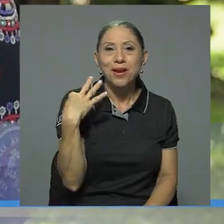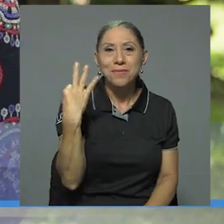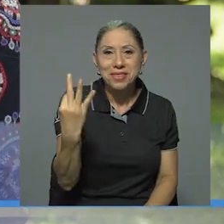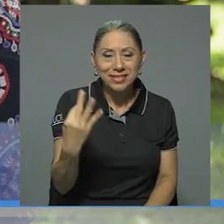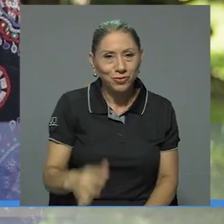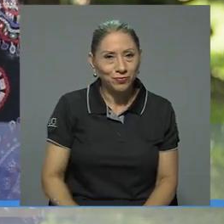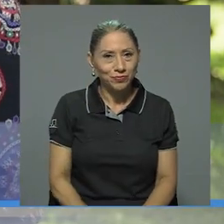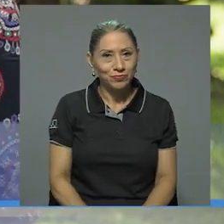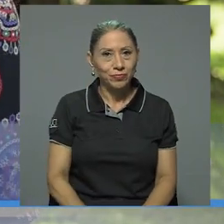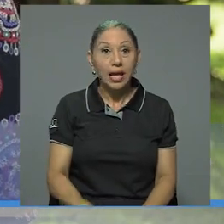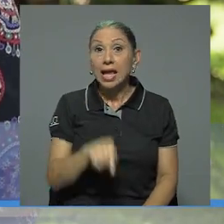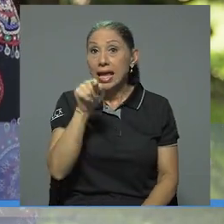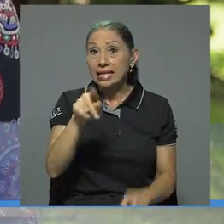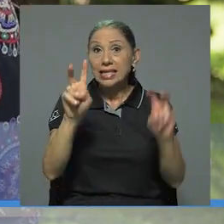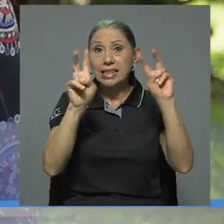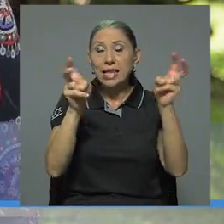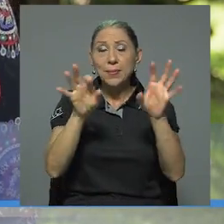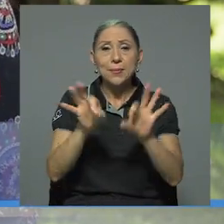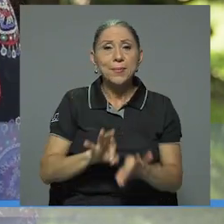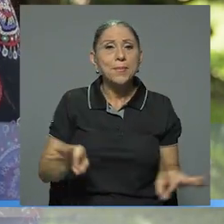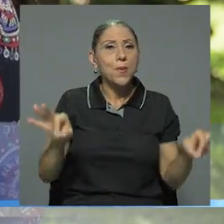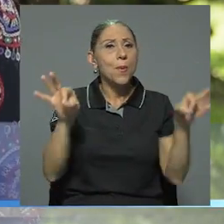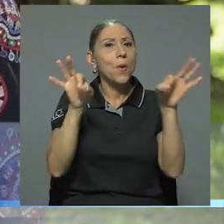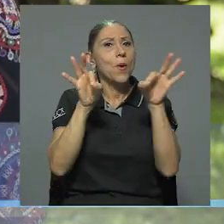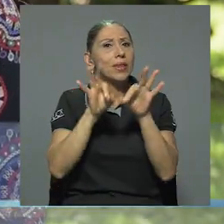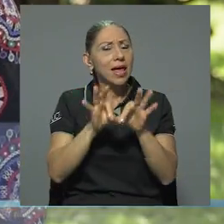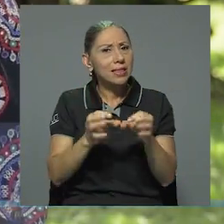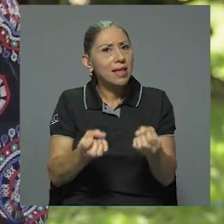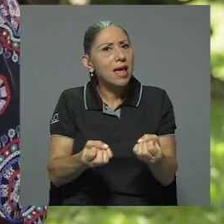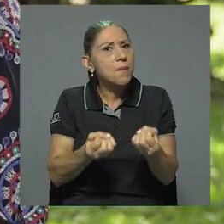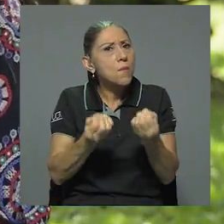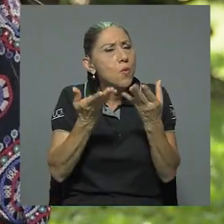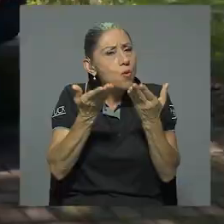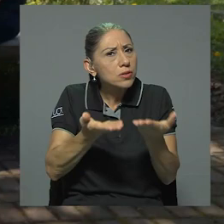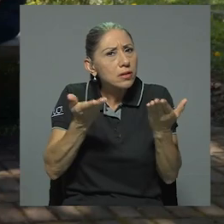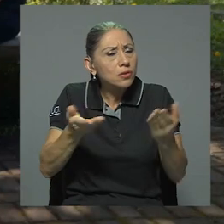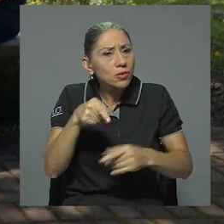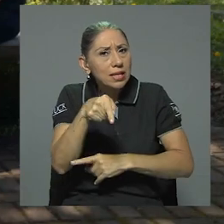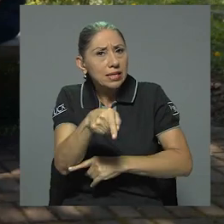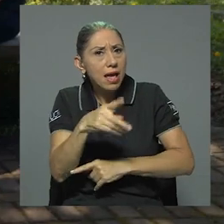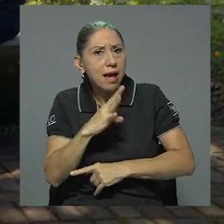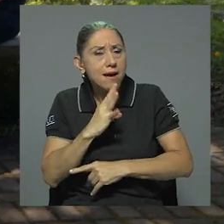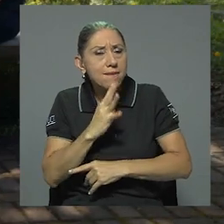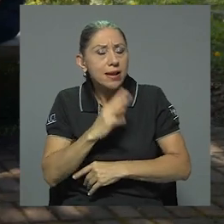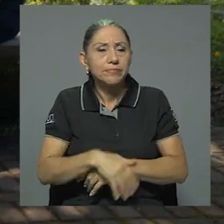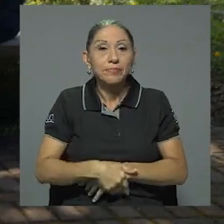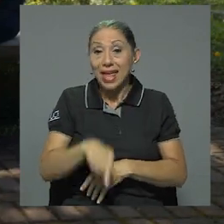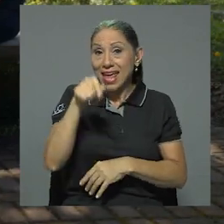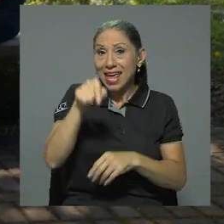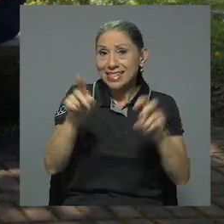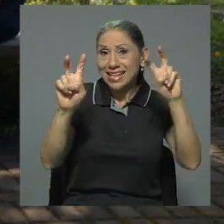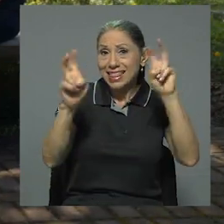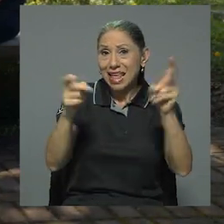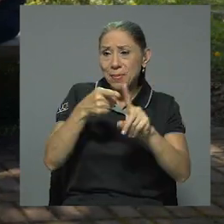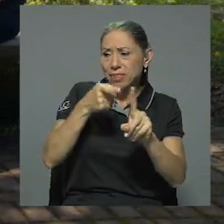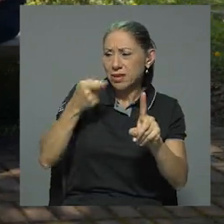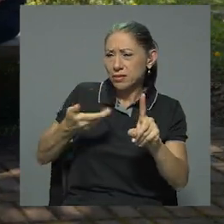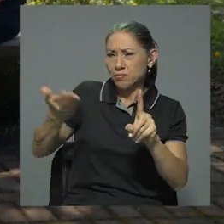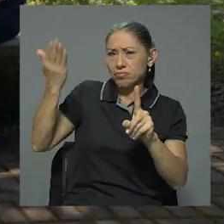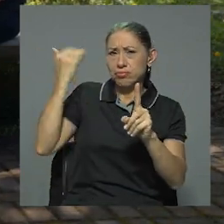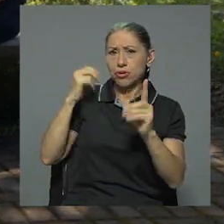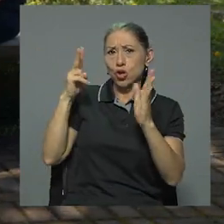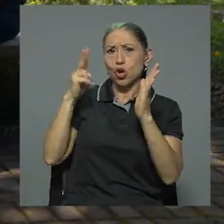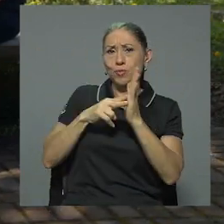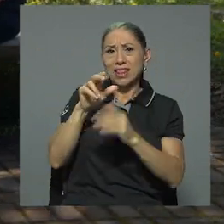Definitivamente un tema importante, un tema del cual hay muchísimo que hablar. Yo les comento que este es un tema que desde el 2010